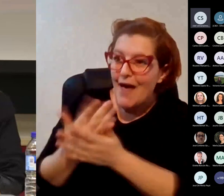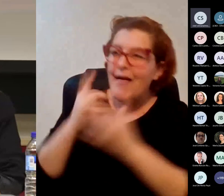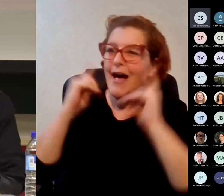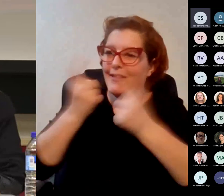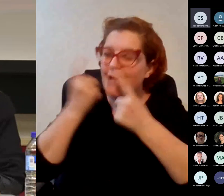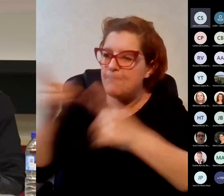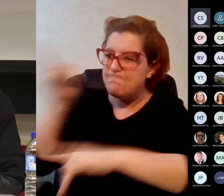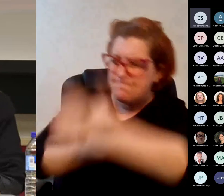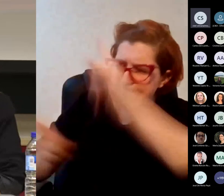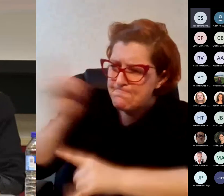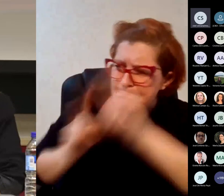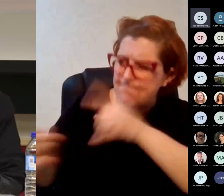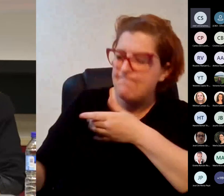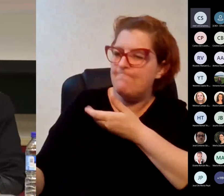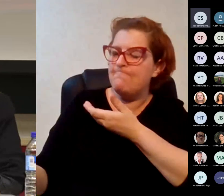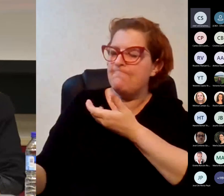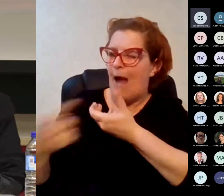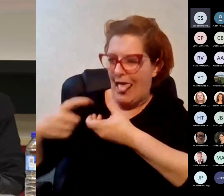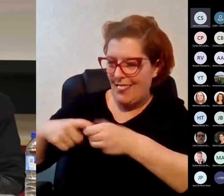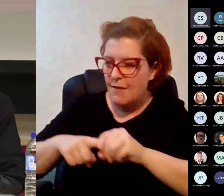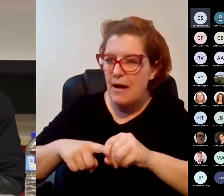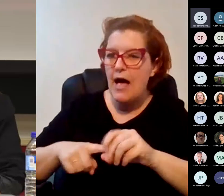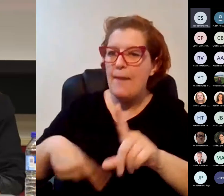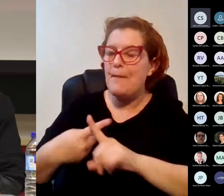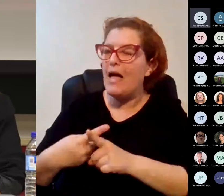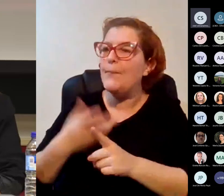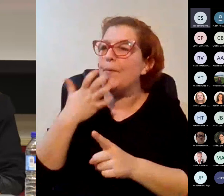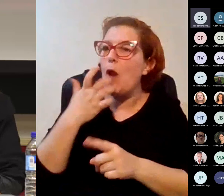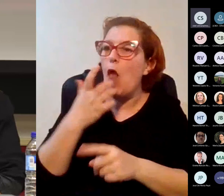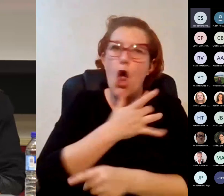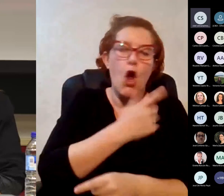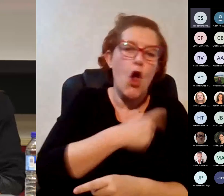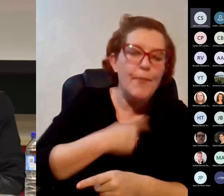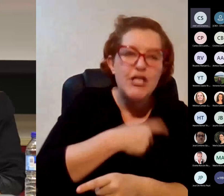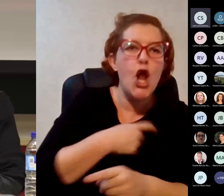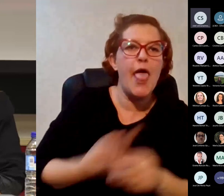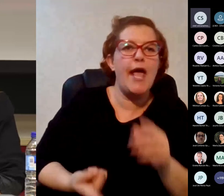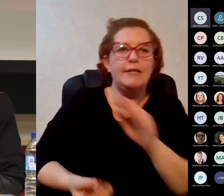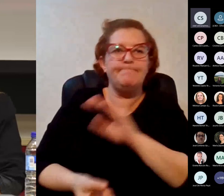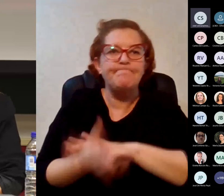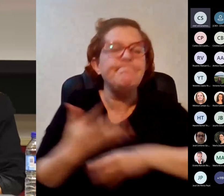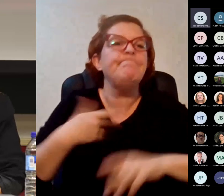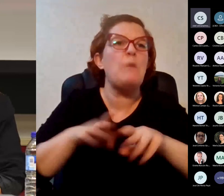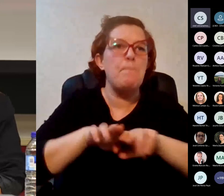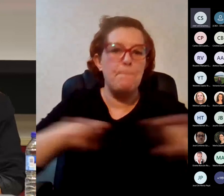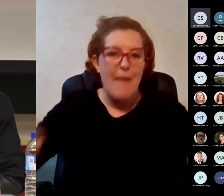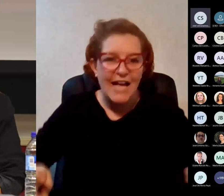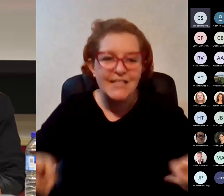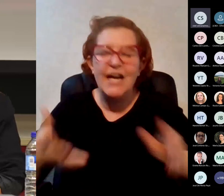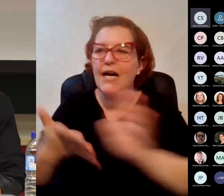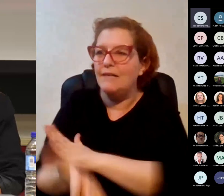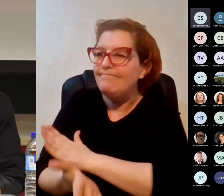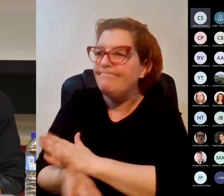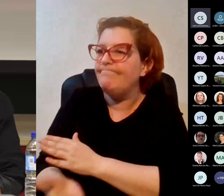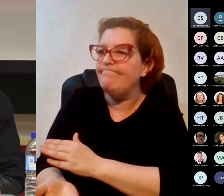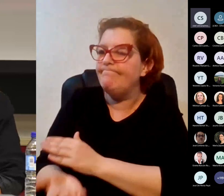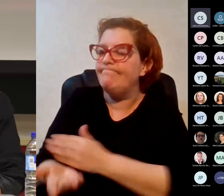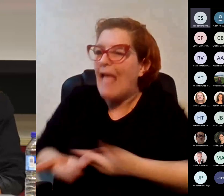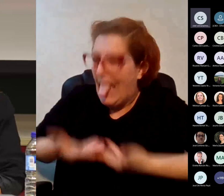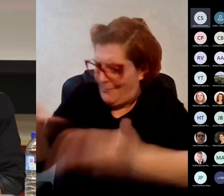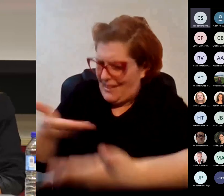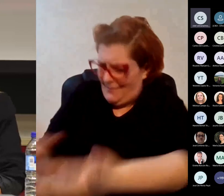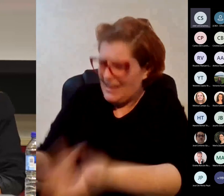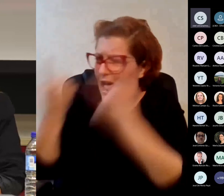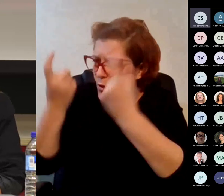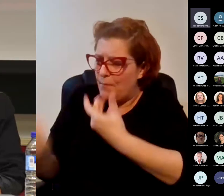las comisiones y en todas las mesas en las que entendamos que tiene que estar participación del